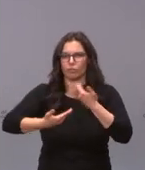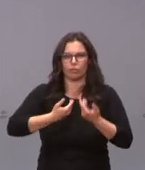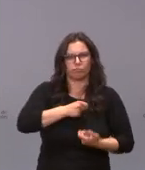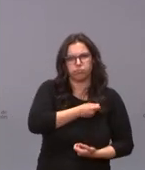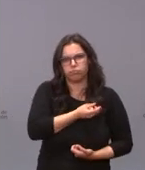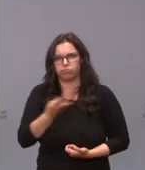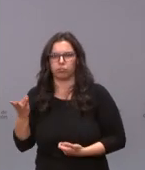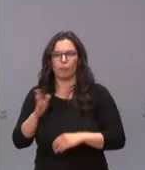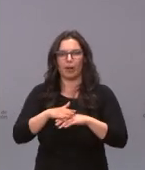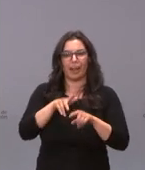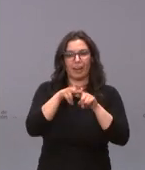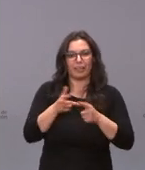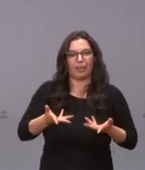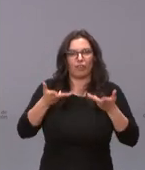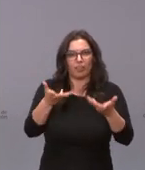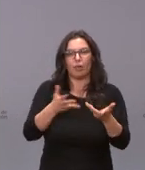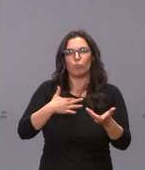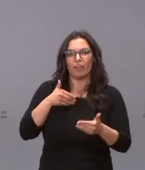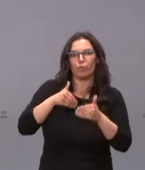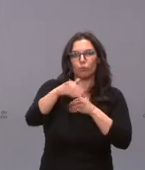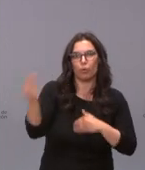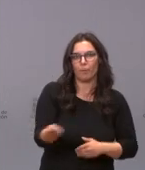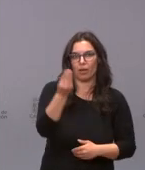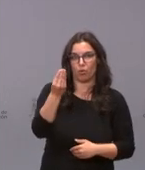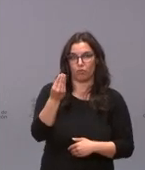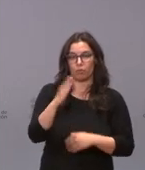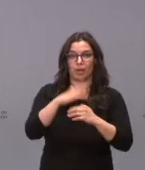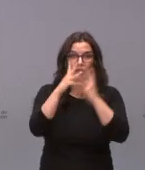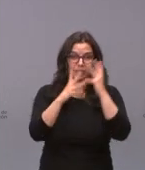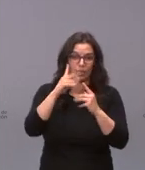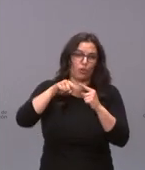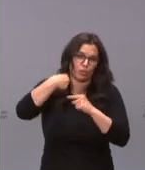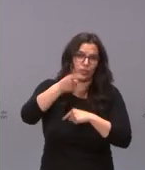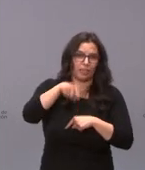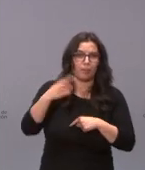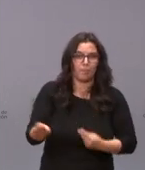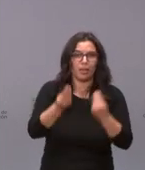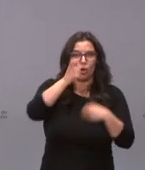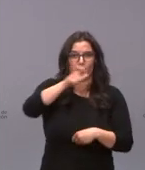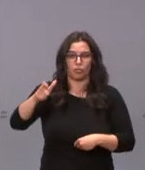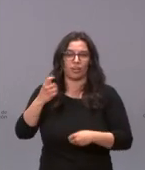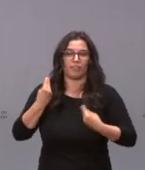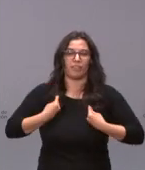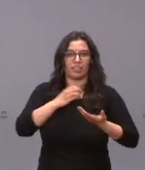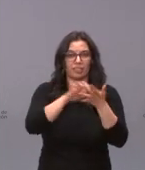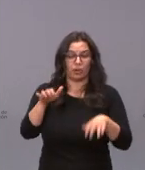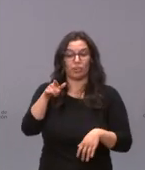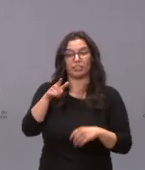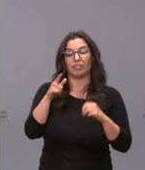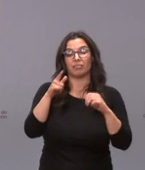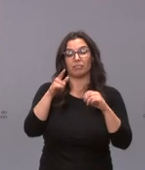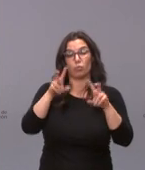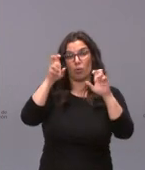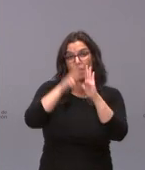para asegurar un mejor futuro para la Administración y en consecuencia para los castellanos y leoneses. La aprobación de este nuevo mecanismo de